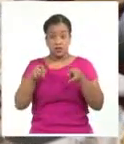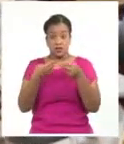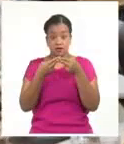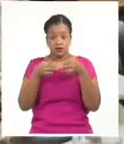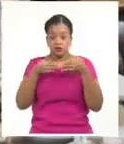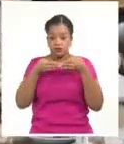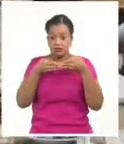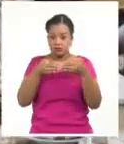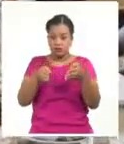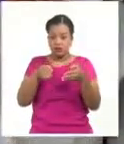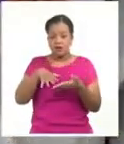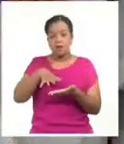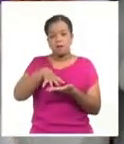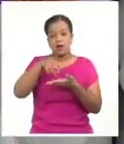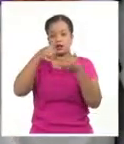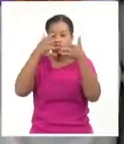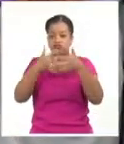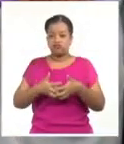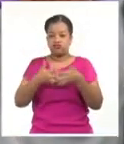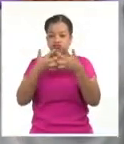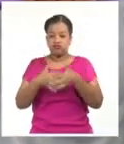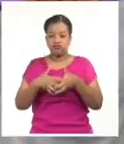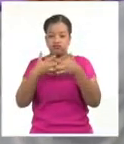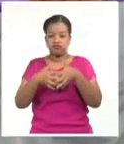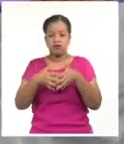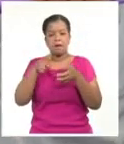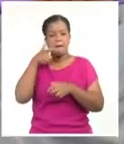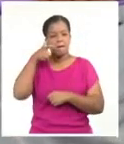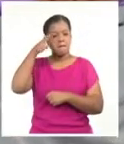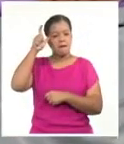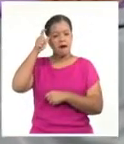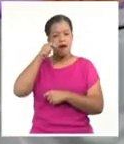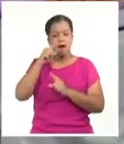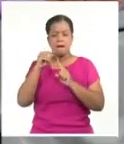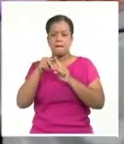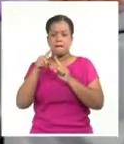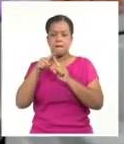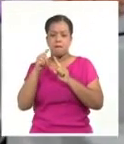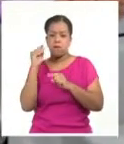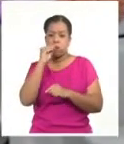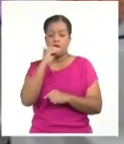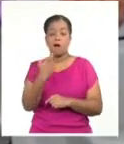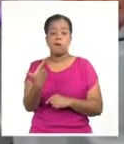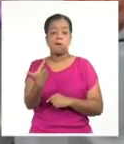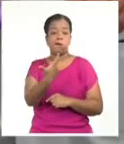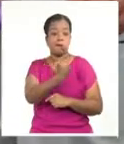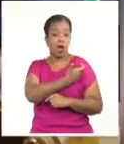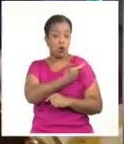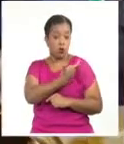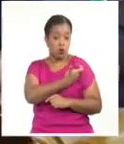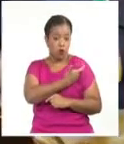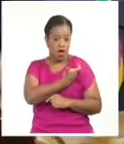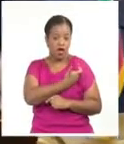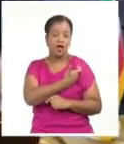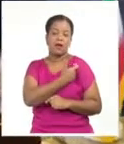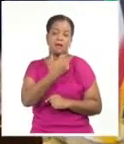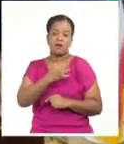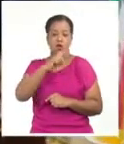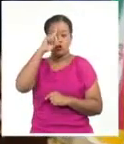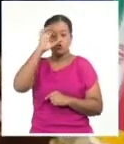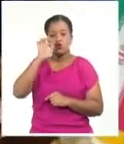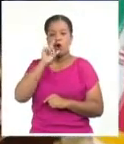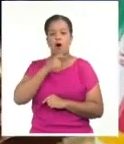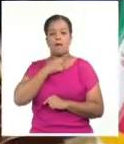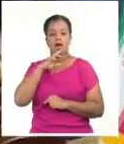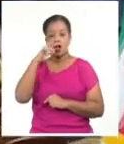inaugurada la planta de producción de la vacuna Pasto Corona, transferencia tecnológica de la vacuna Soberana 02 del Instituto Finlay de Vacunas.